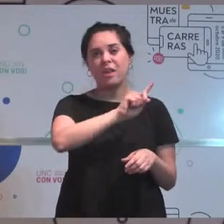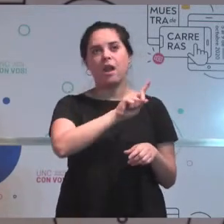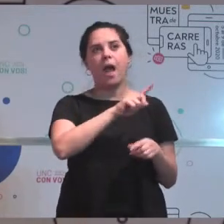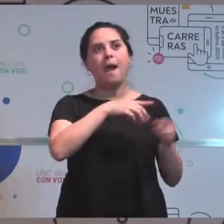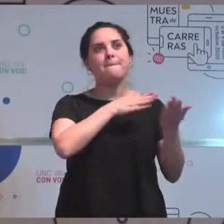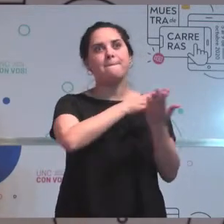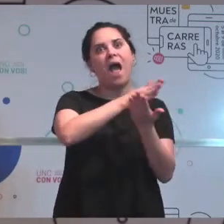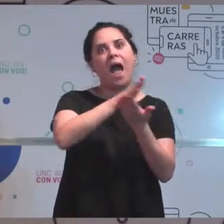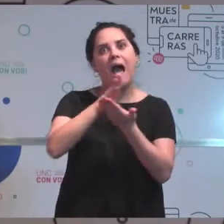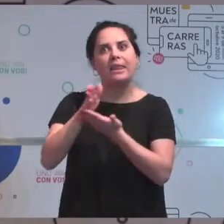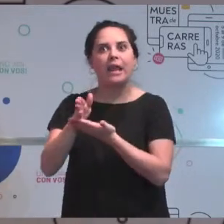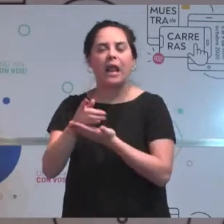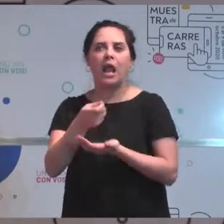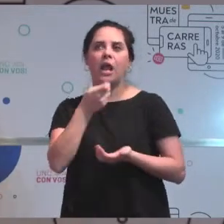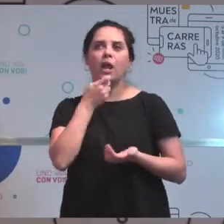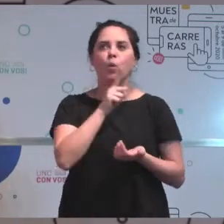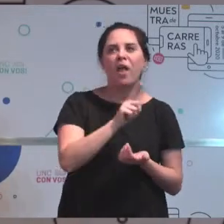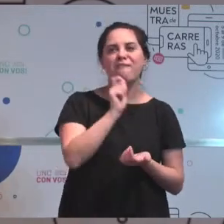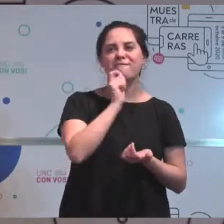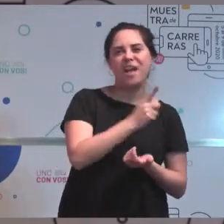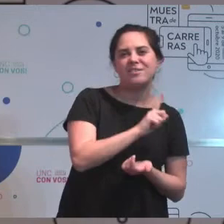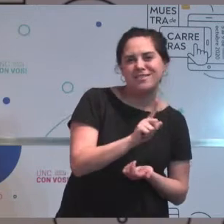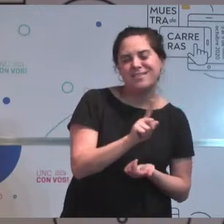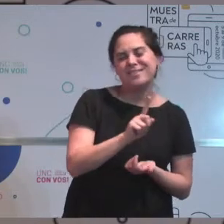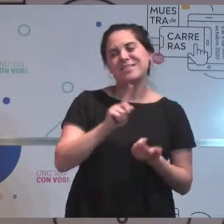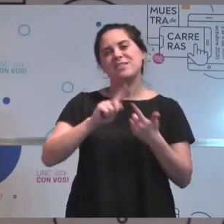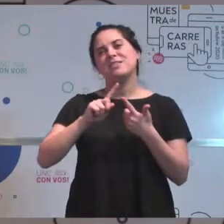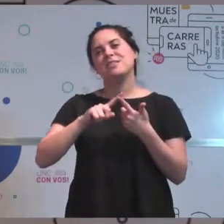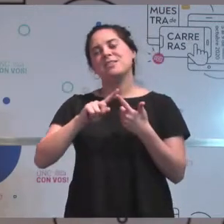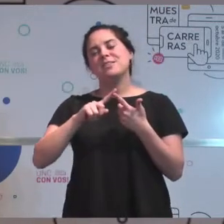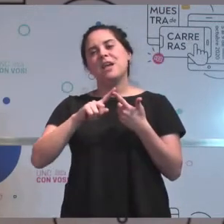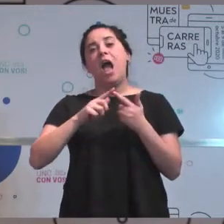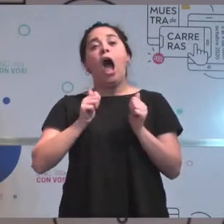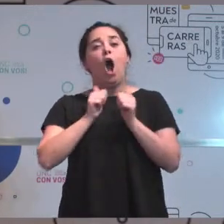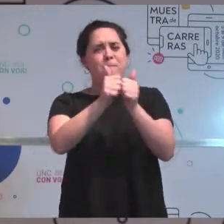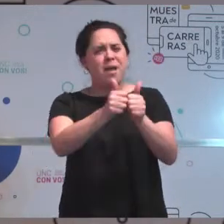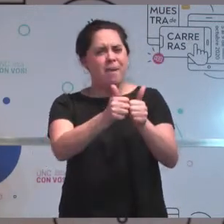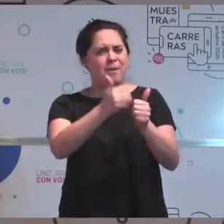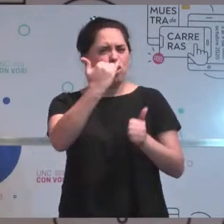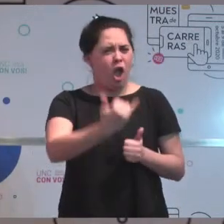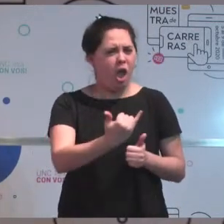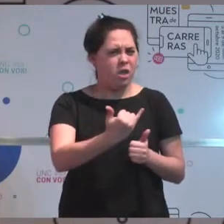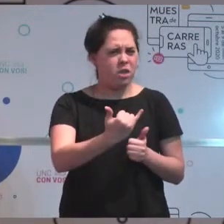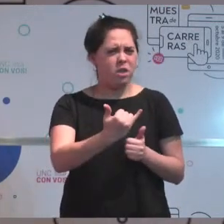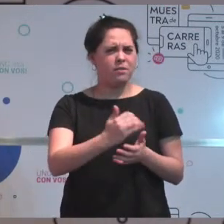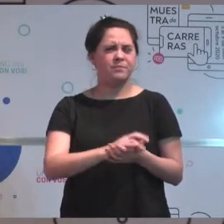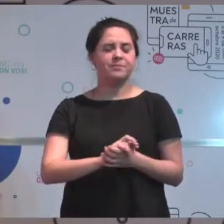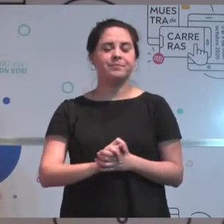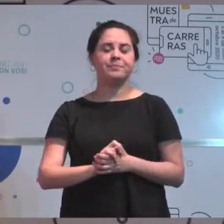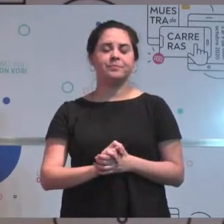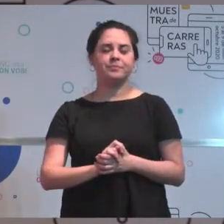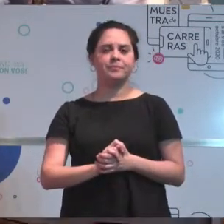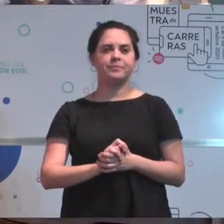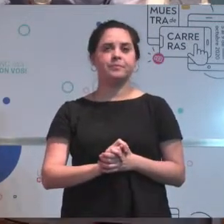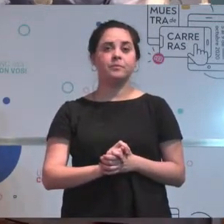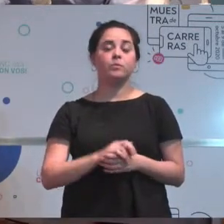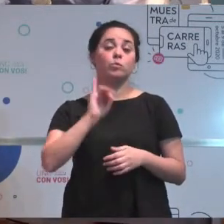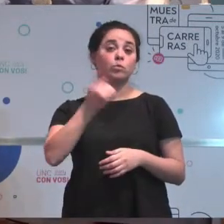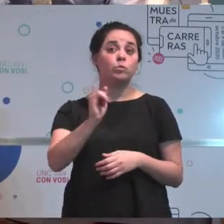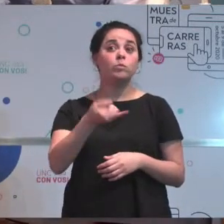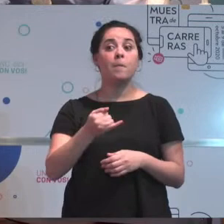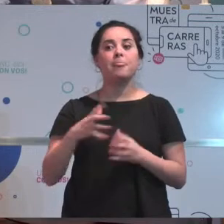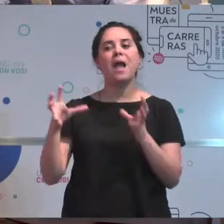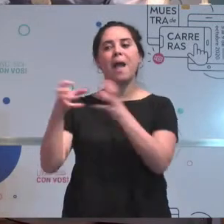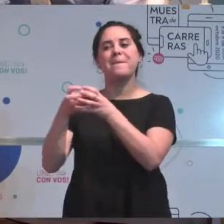materias que quizás no les resulten tan fáciles, tienen algún tipo de acompañamiento? Bueno, por parte del gabinete